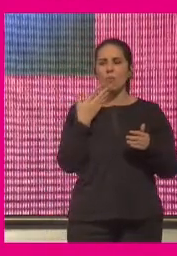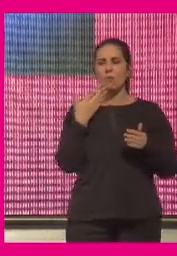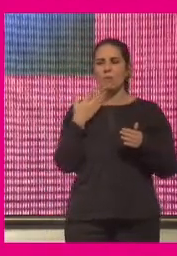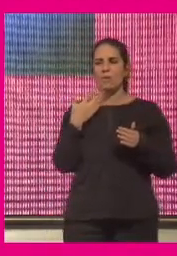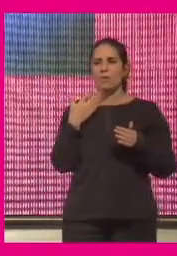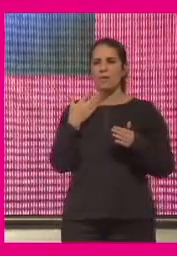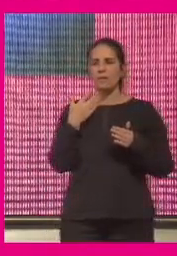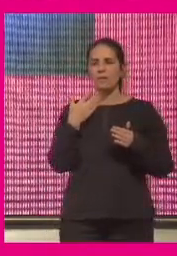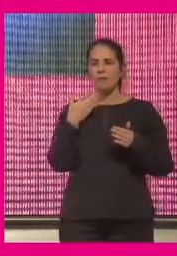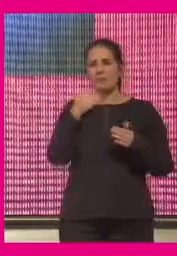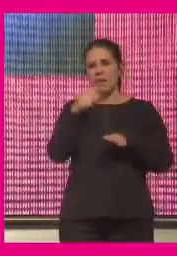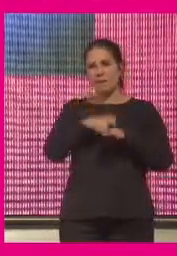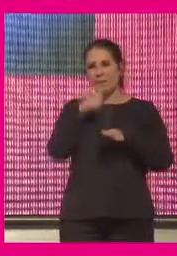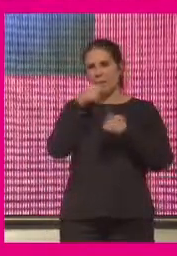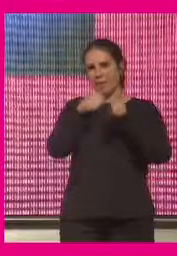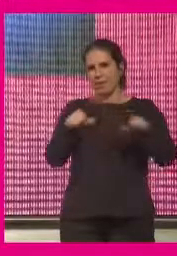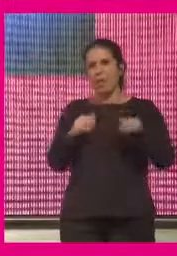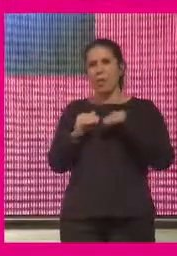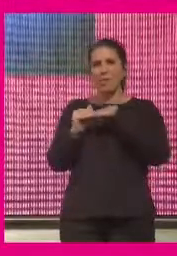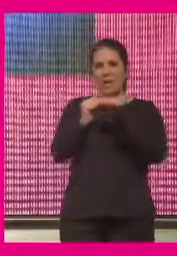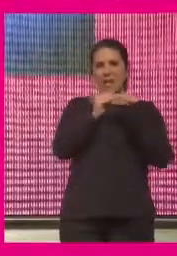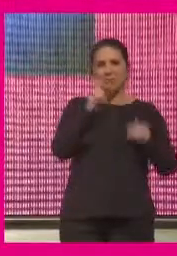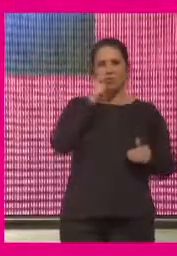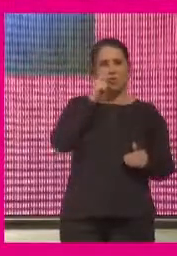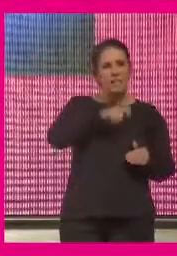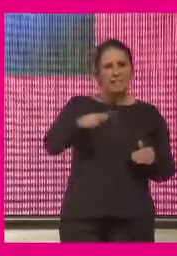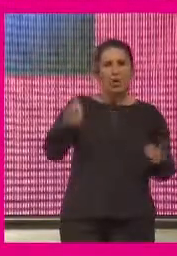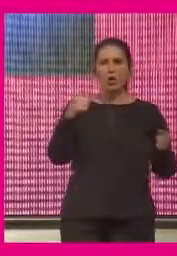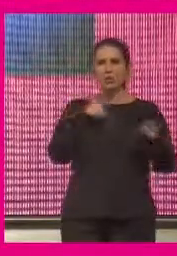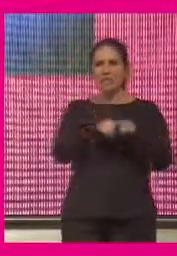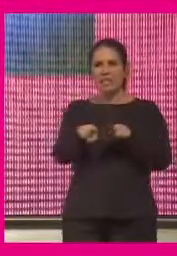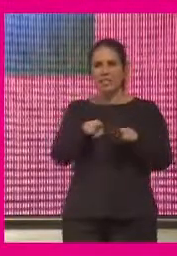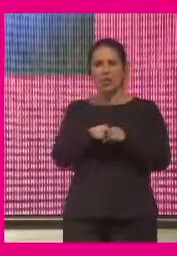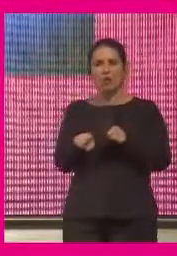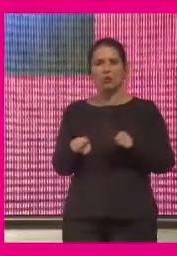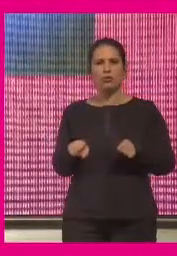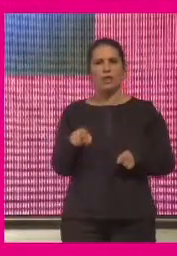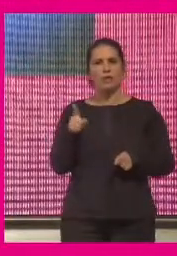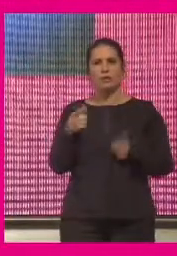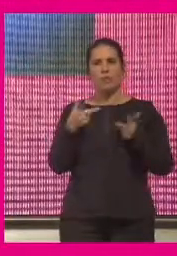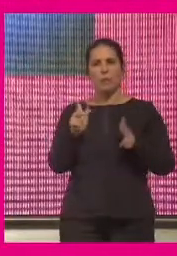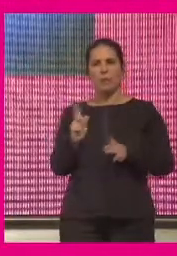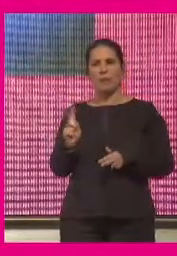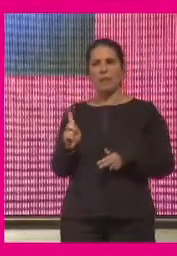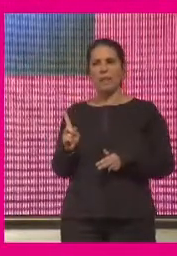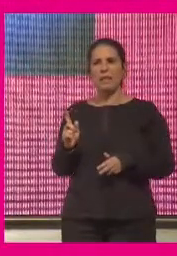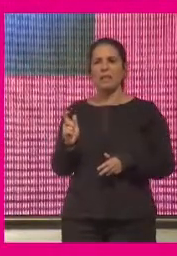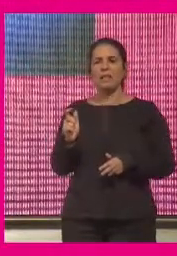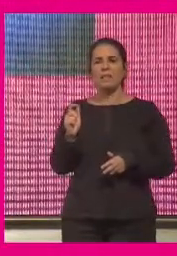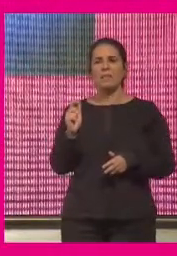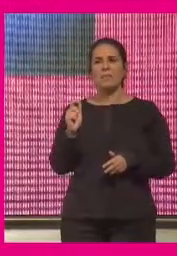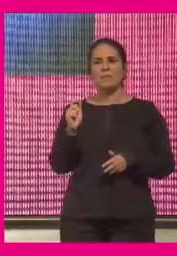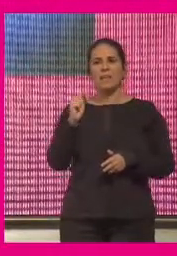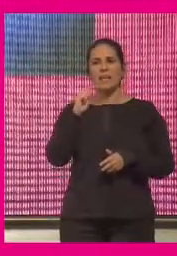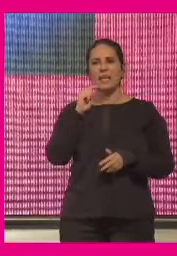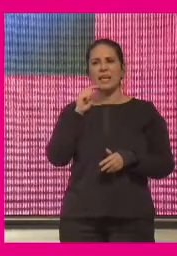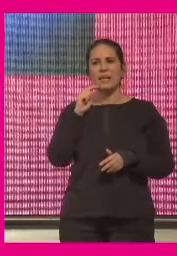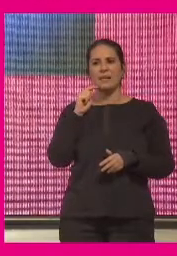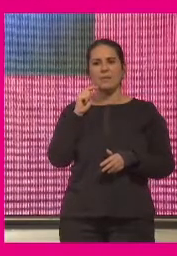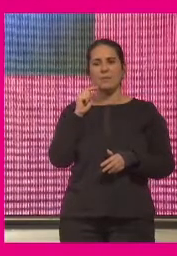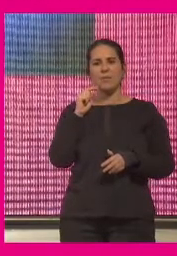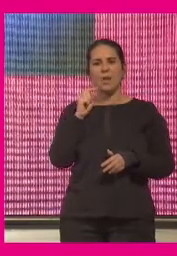igualitarios humanísticos críticos permitieran que de alguna manera